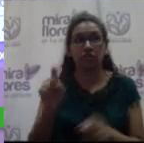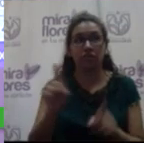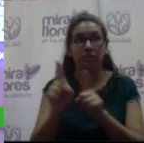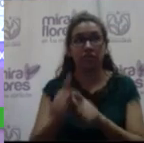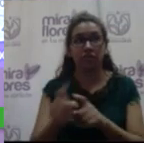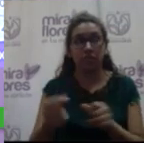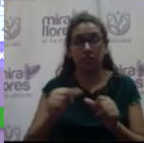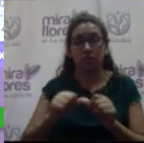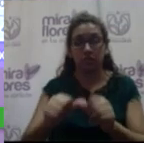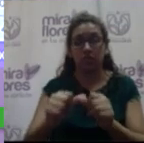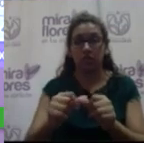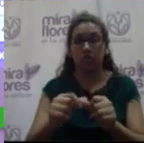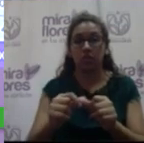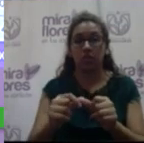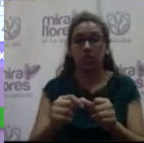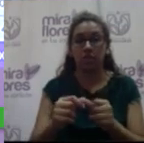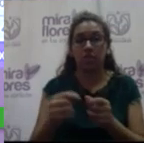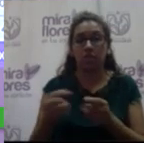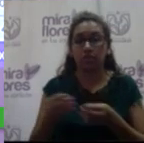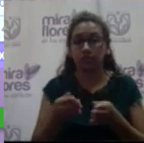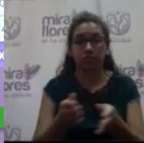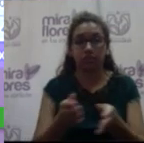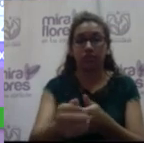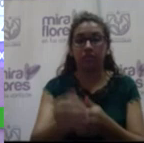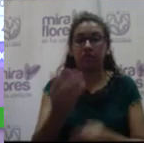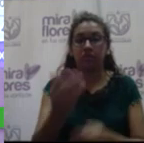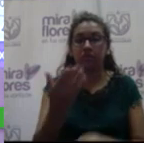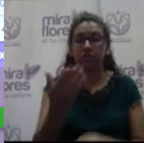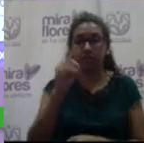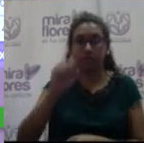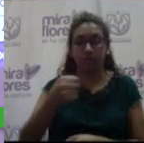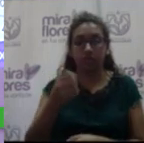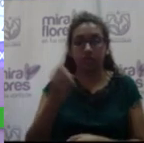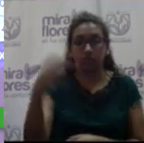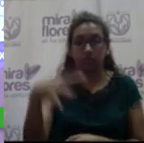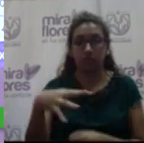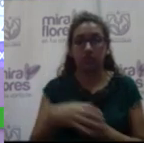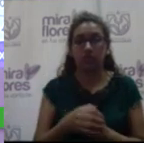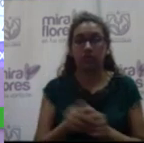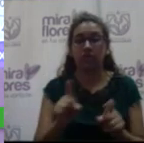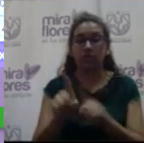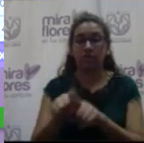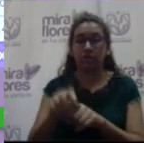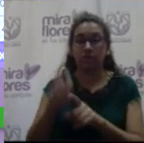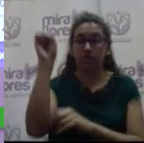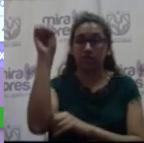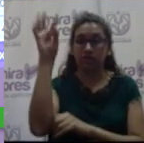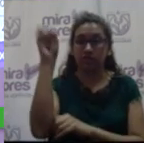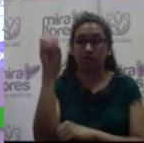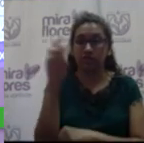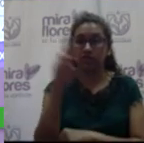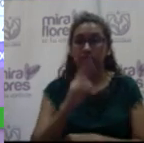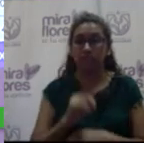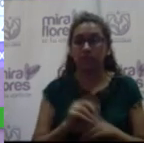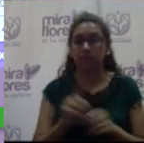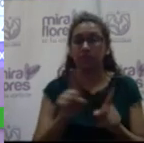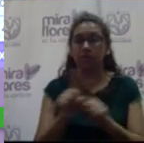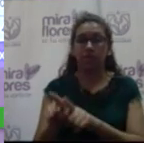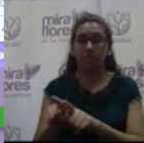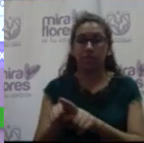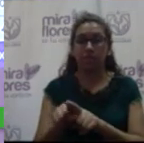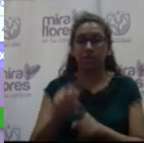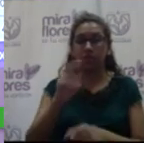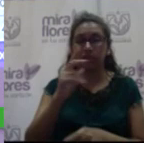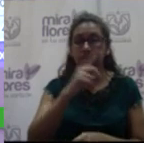espacios viales remanentes para el peatón 715 mil 151 soles. Semáforos pulsadores por 420 mil soles.